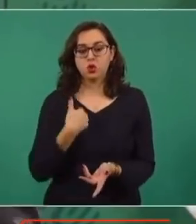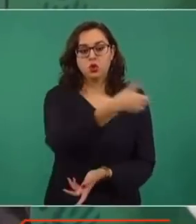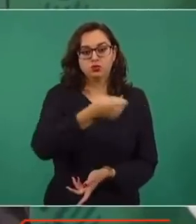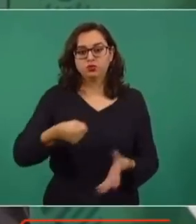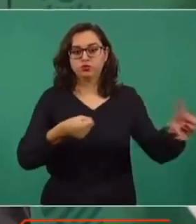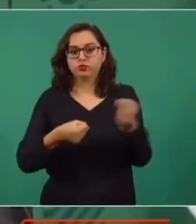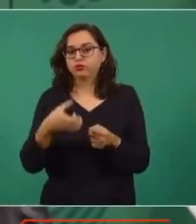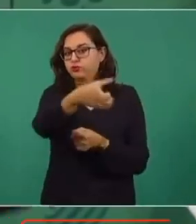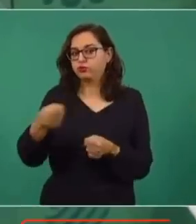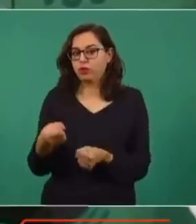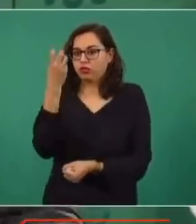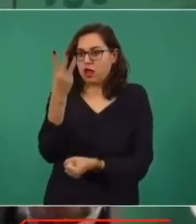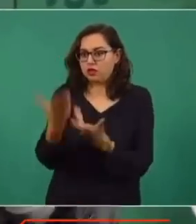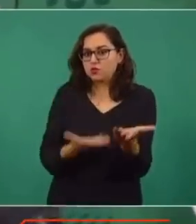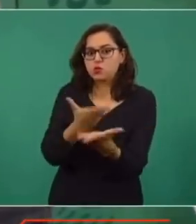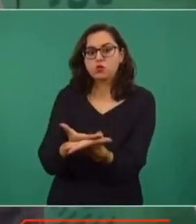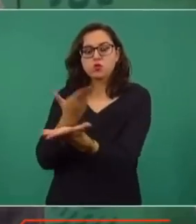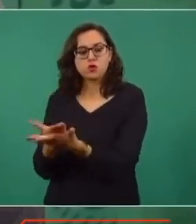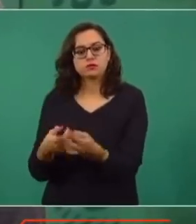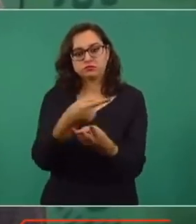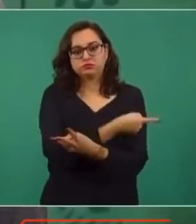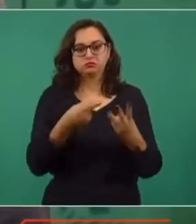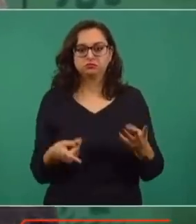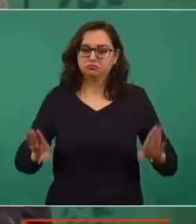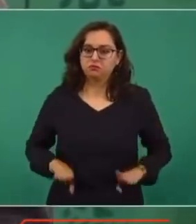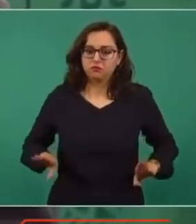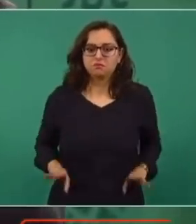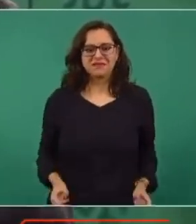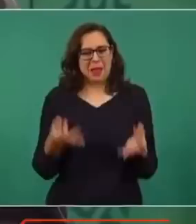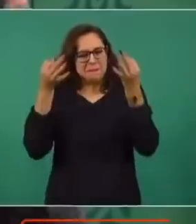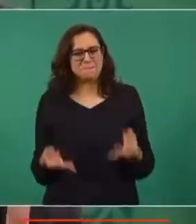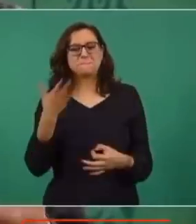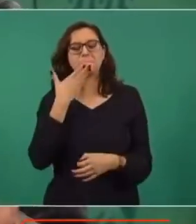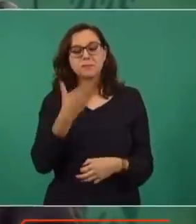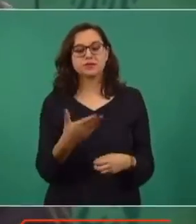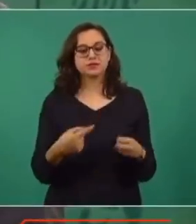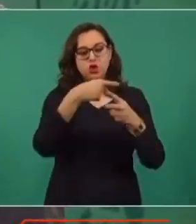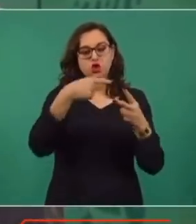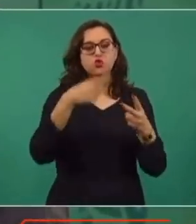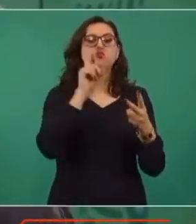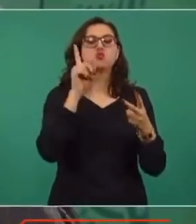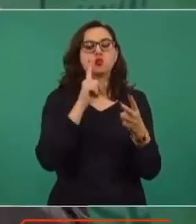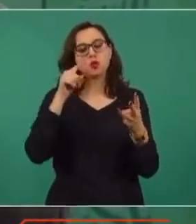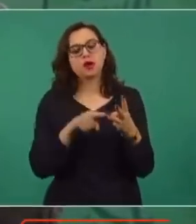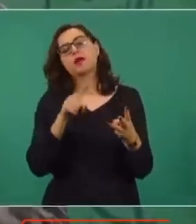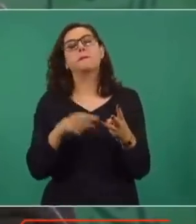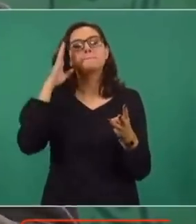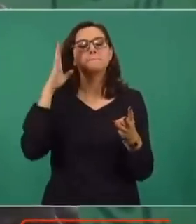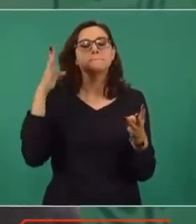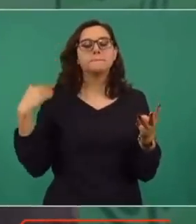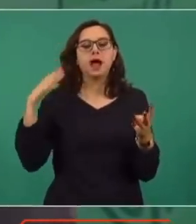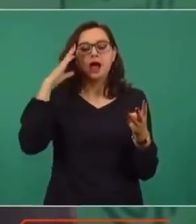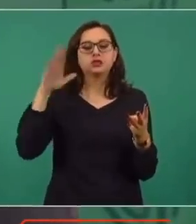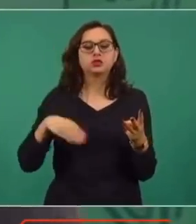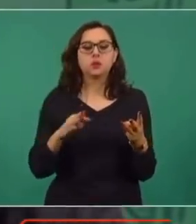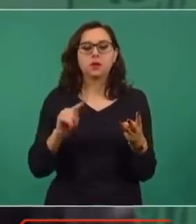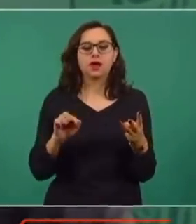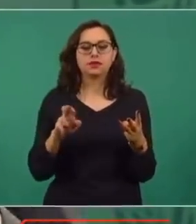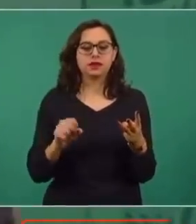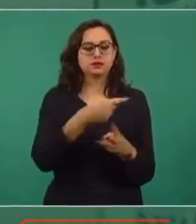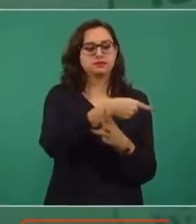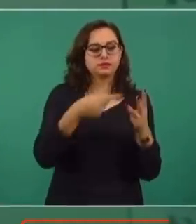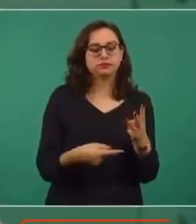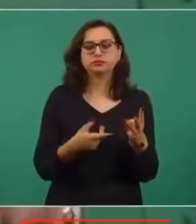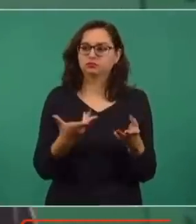tres, de primera dos mujeres y el maestro Batis, un hombre íntegro, recto. Las dos